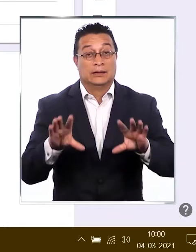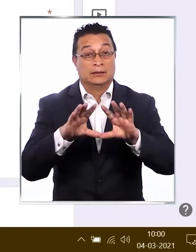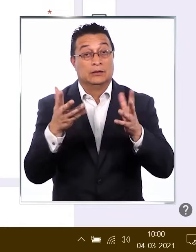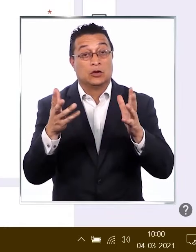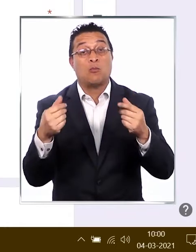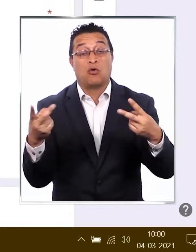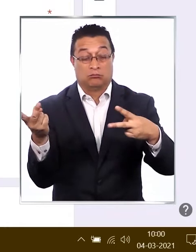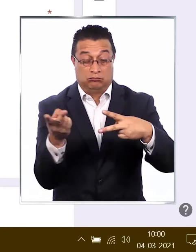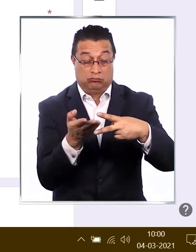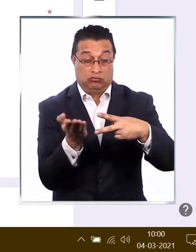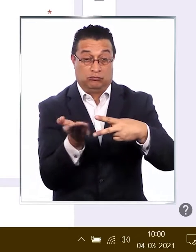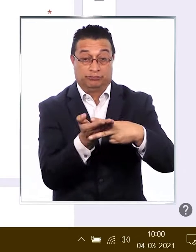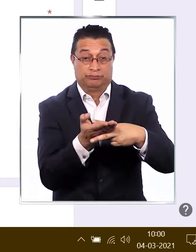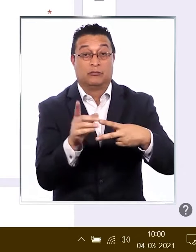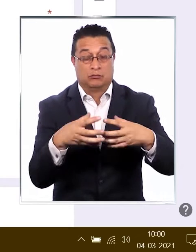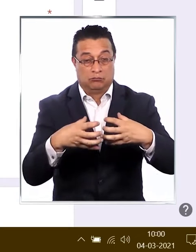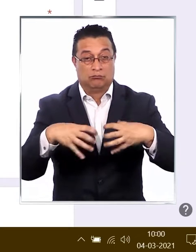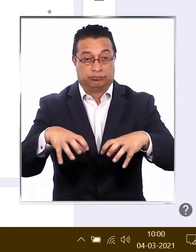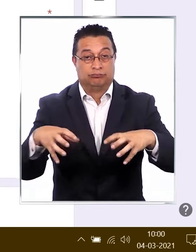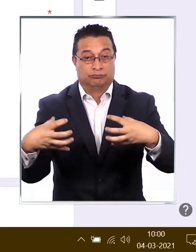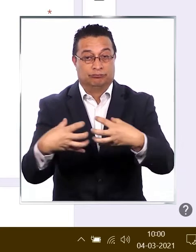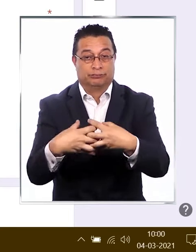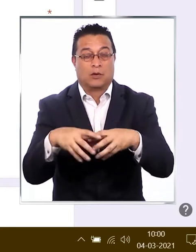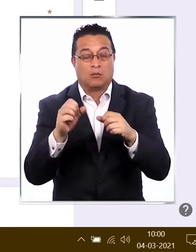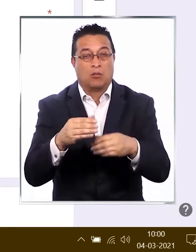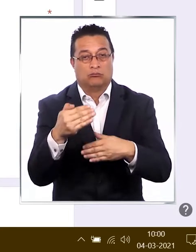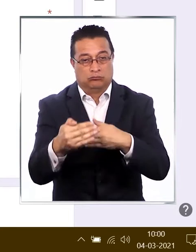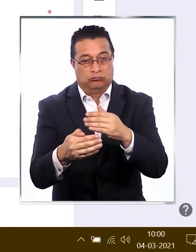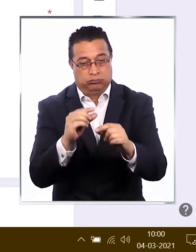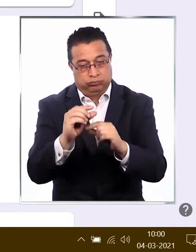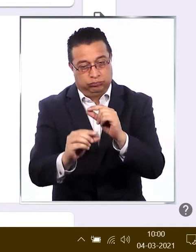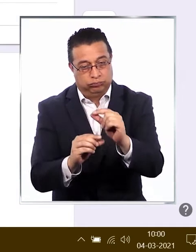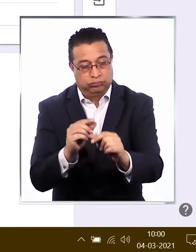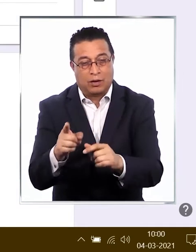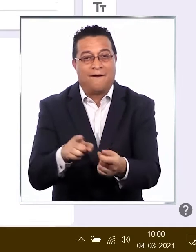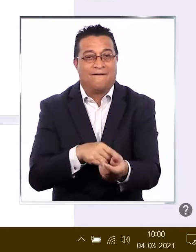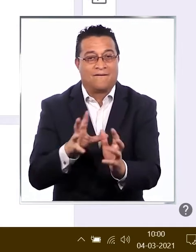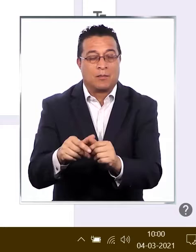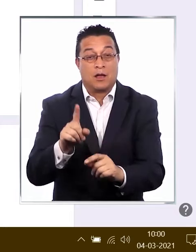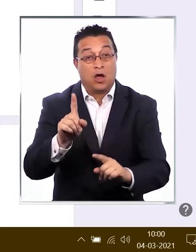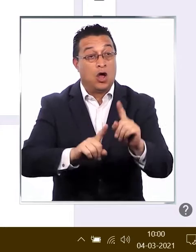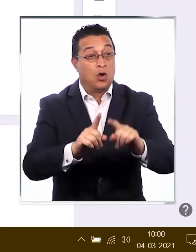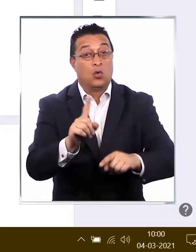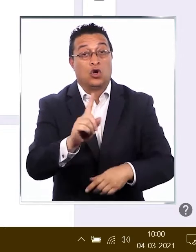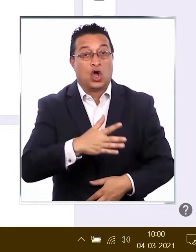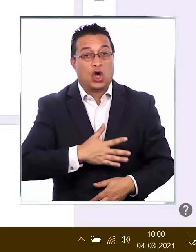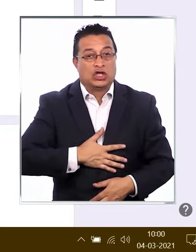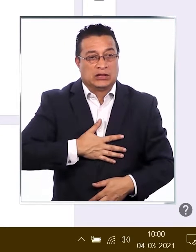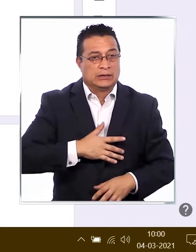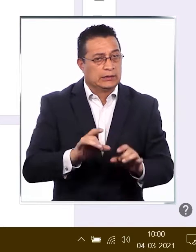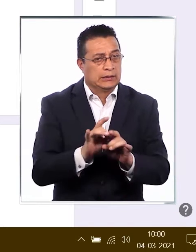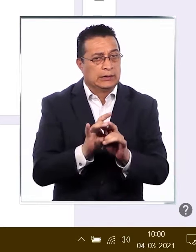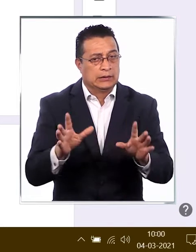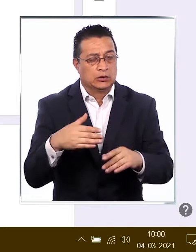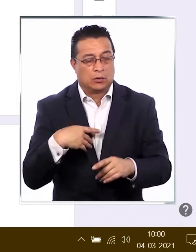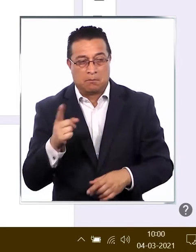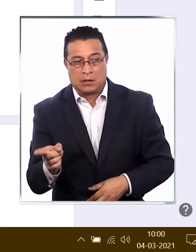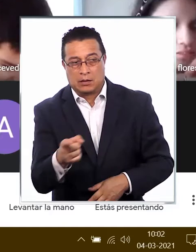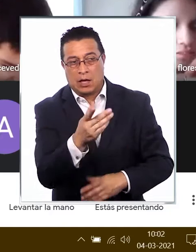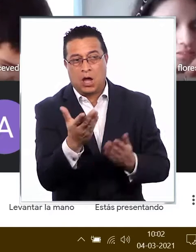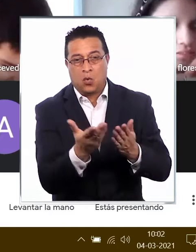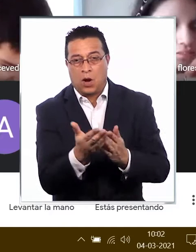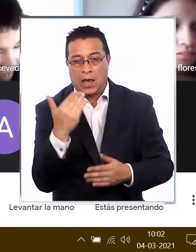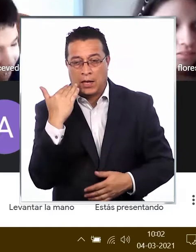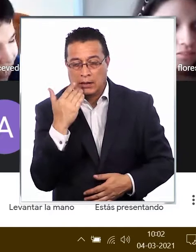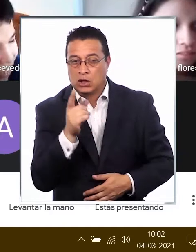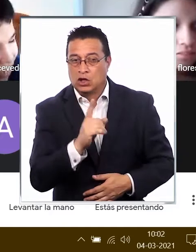híbrido brinda la posibilidad de que el proceso sea más gradual para las familias, para que quienes no se sientan preparados para enviar a sus